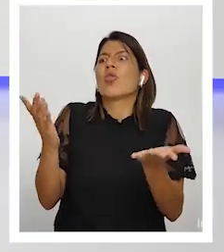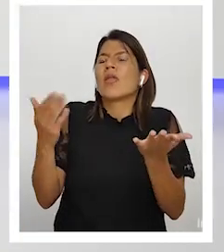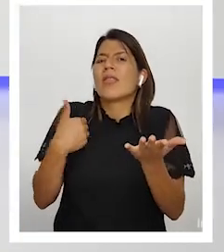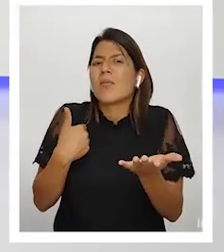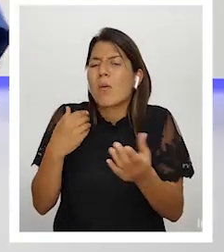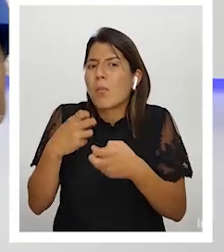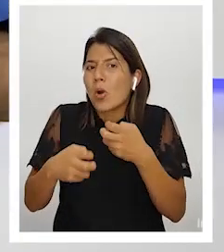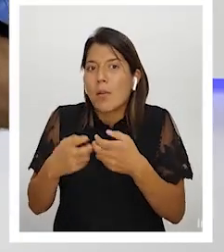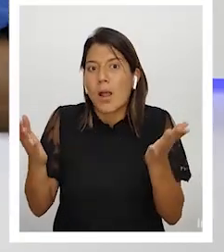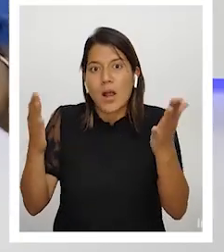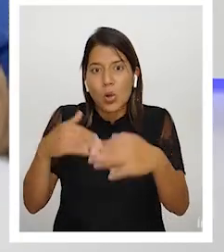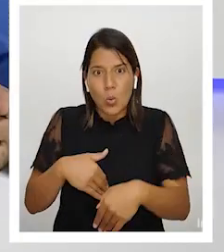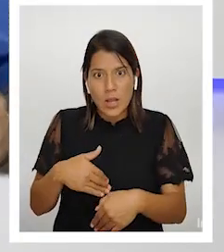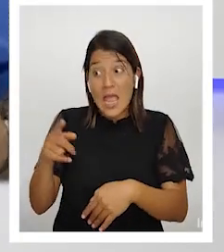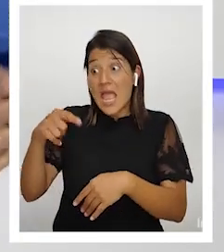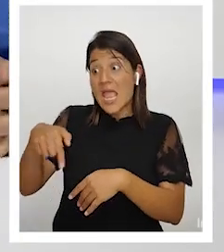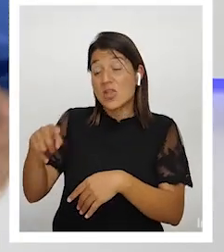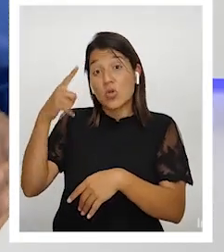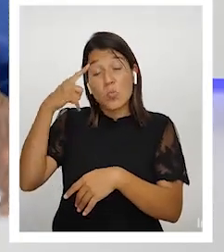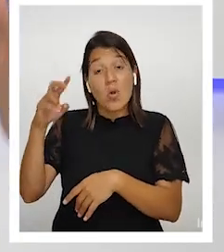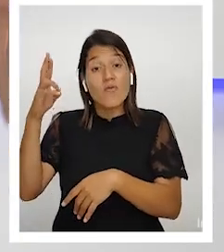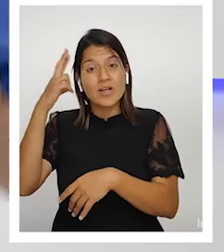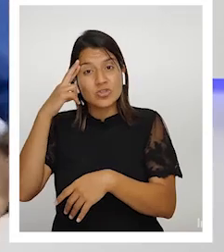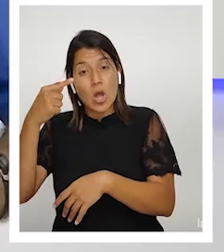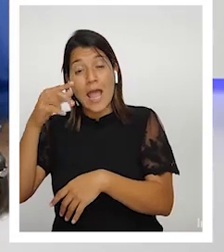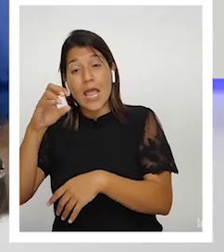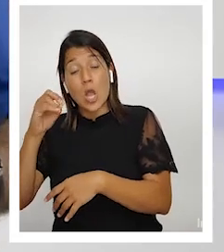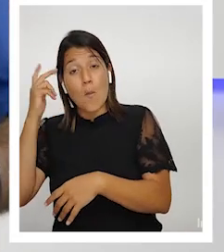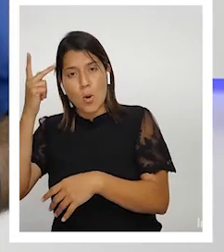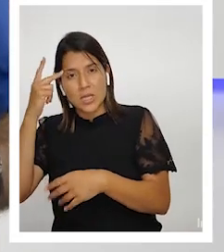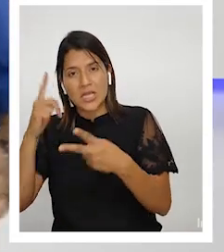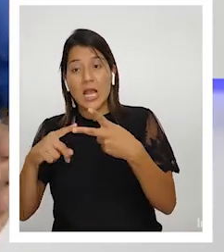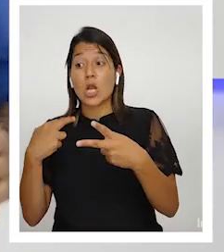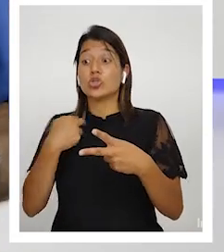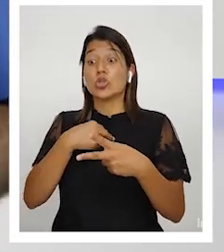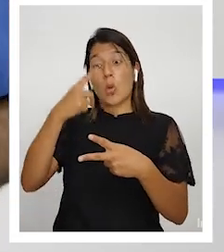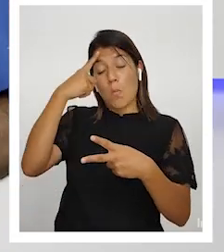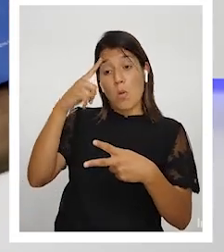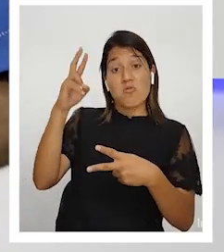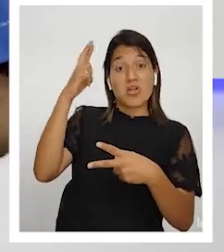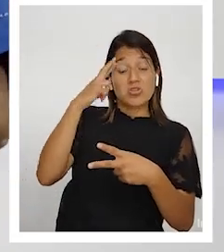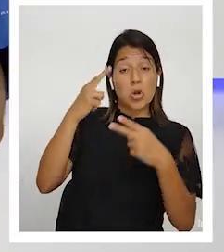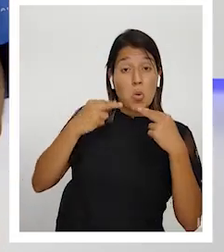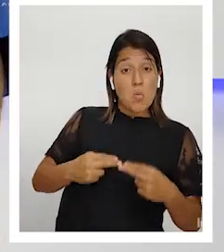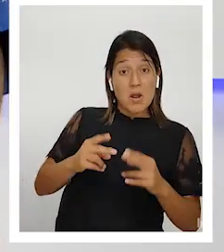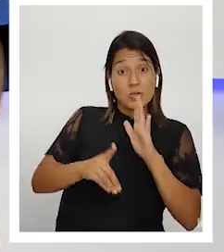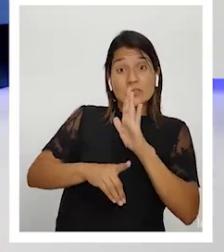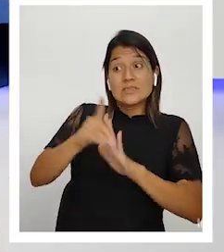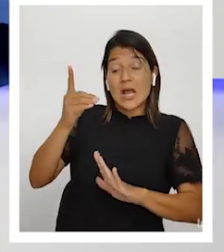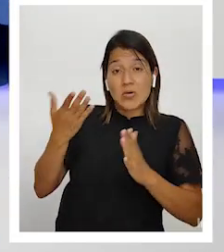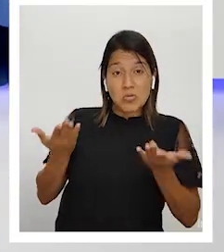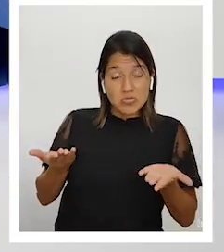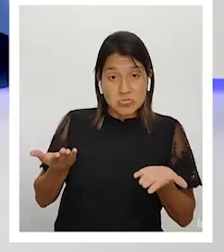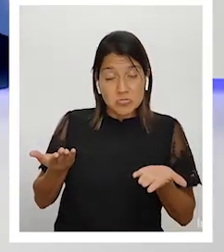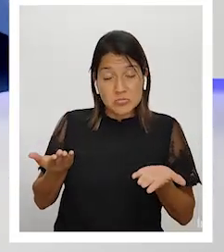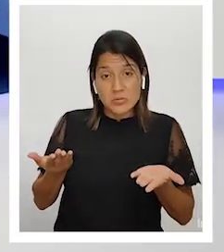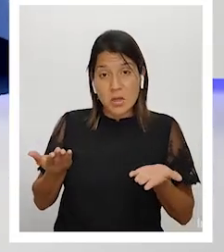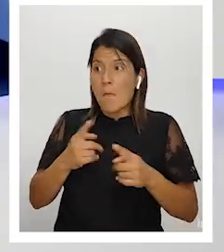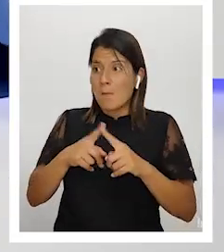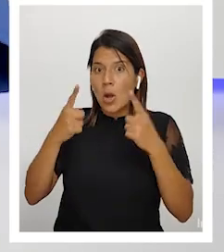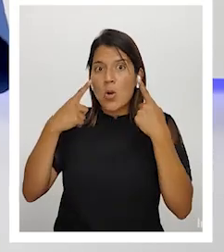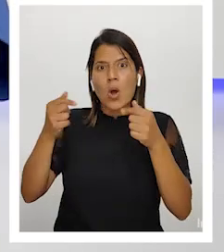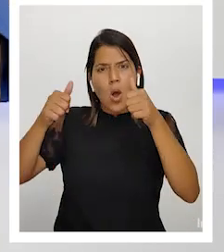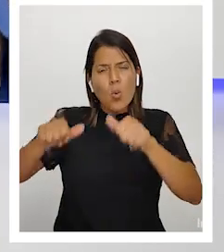geopolíticas nosotros por razones humanas y de desarrollo hay convergencias el comunismo